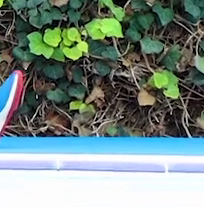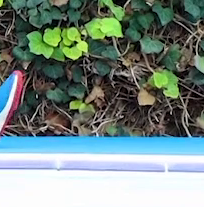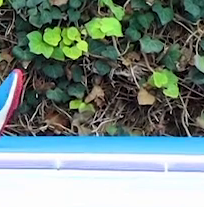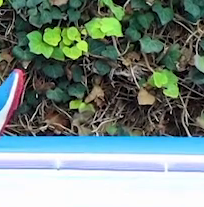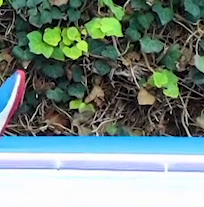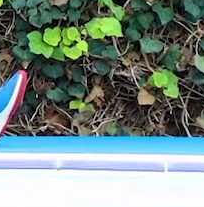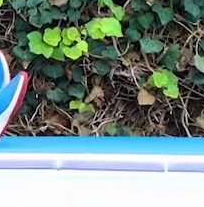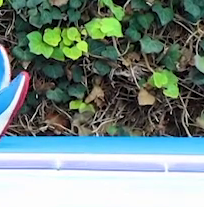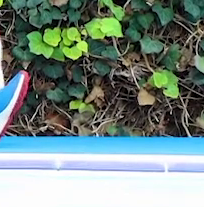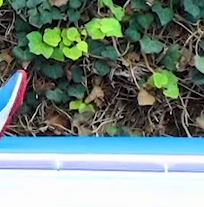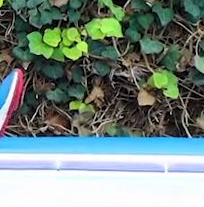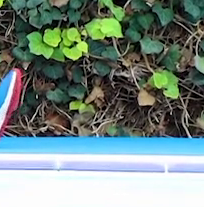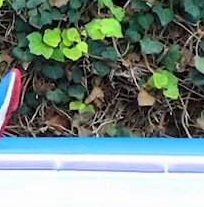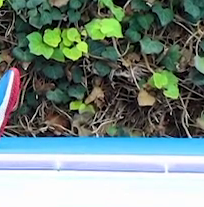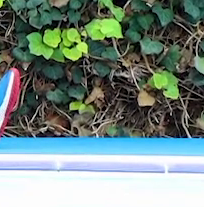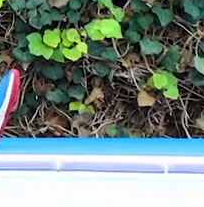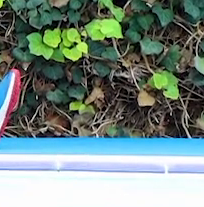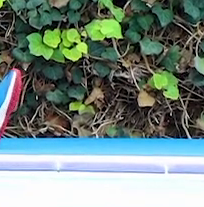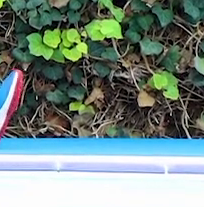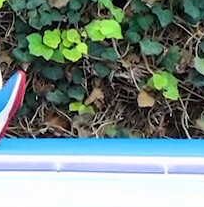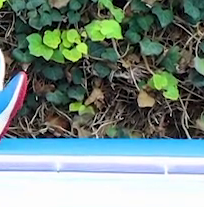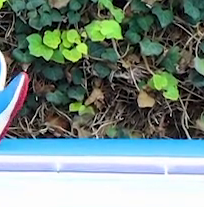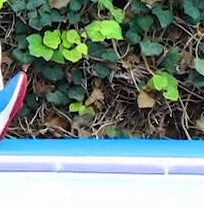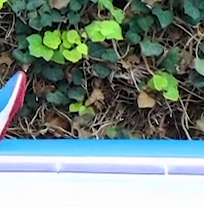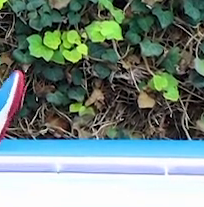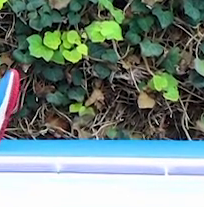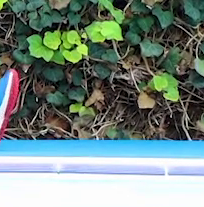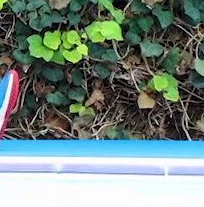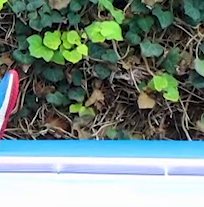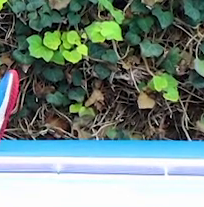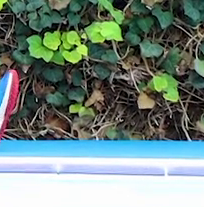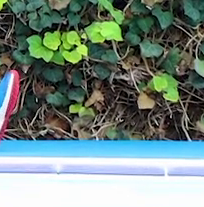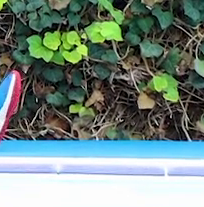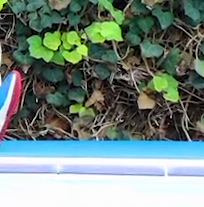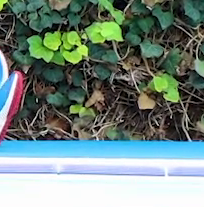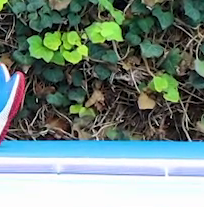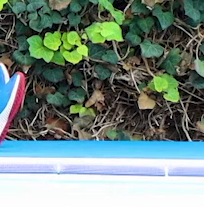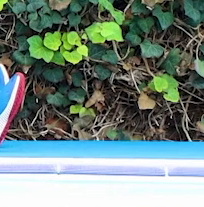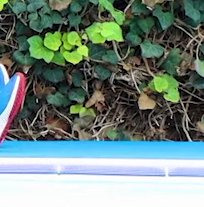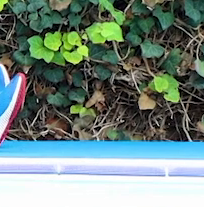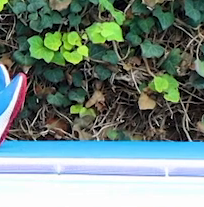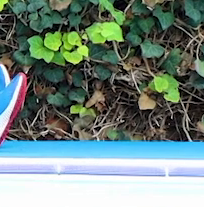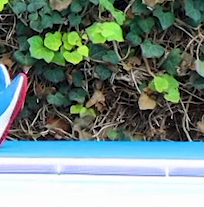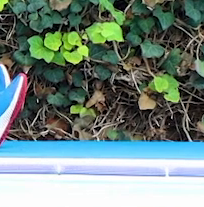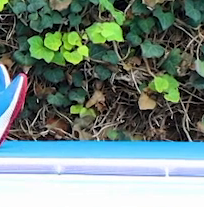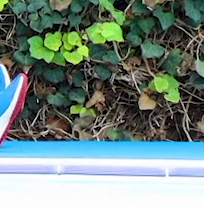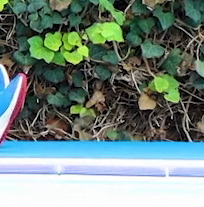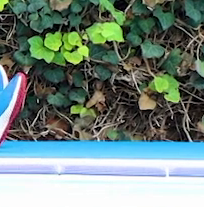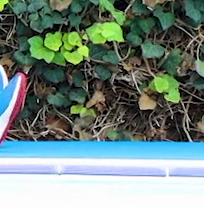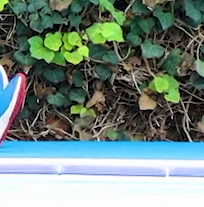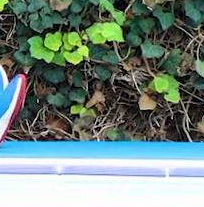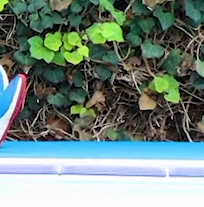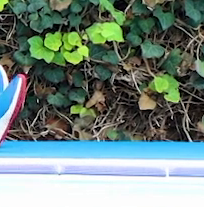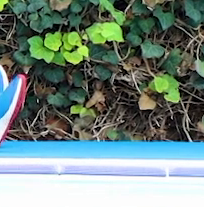estira muy bien. Sin que toque el suelo. Perfecto. Una más. Descansamos.